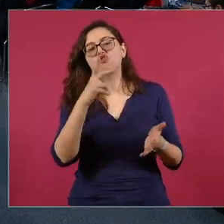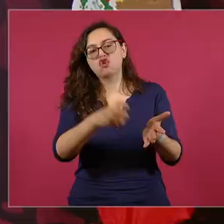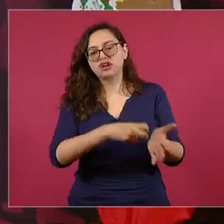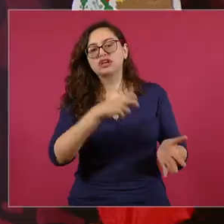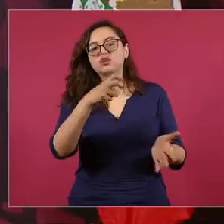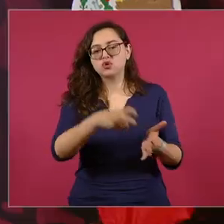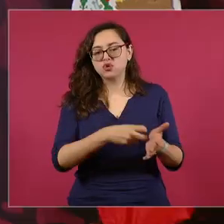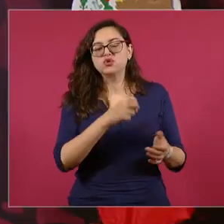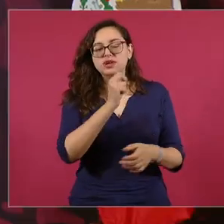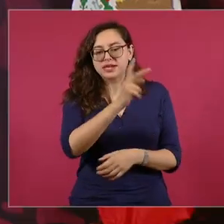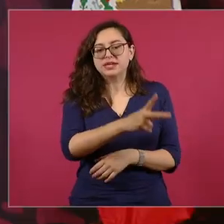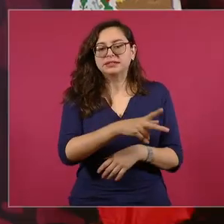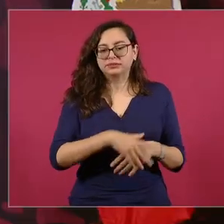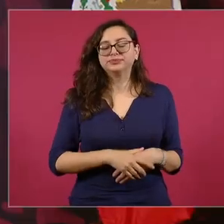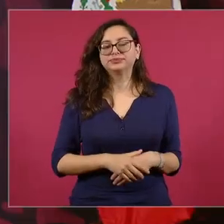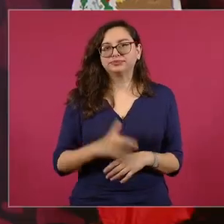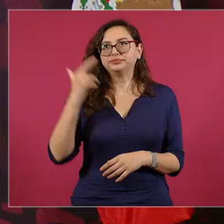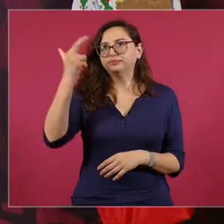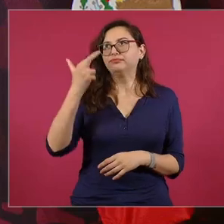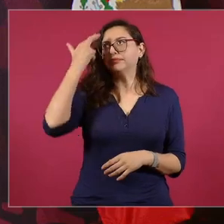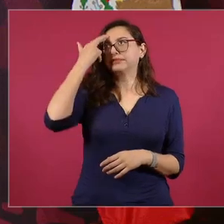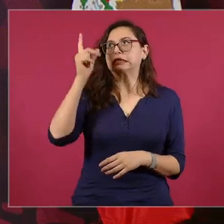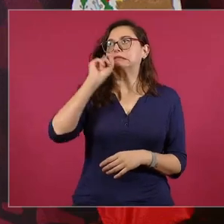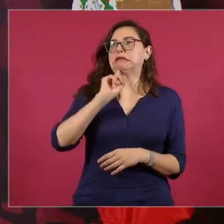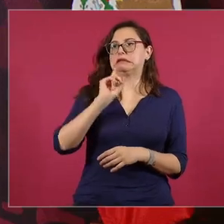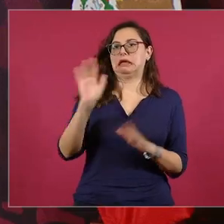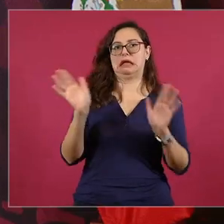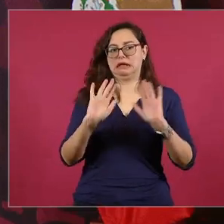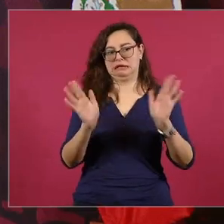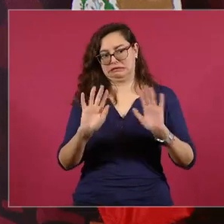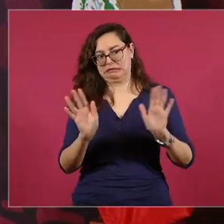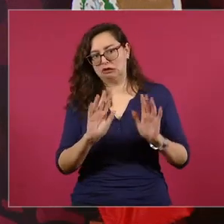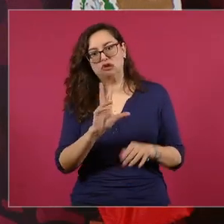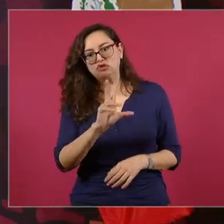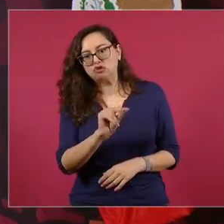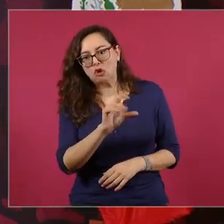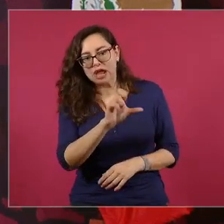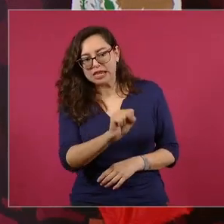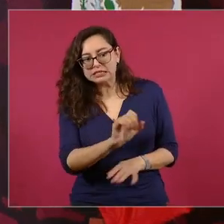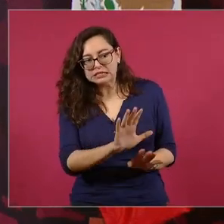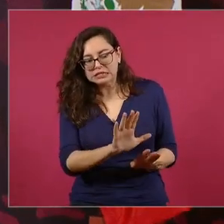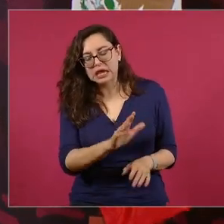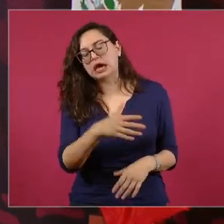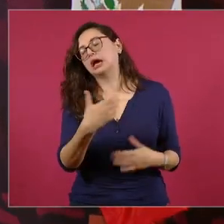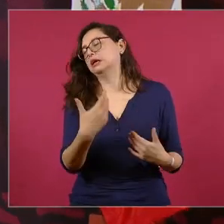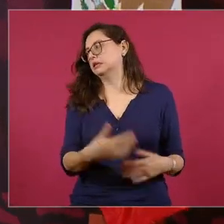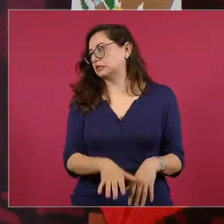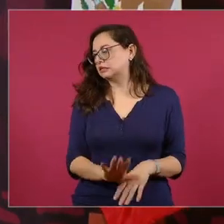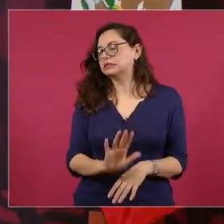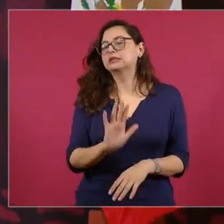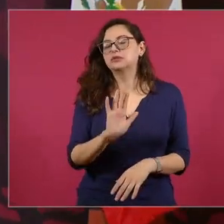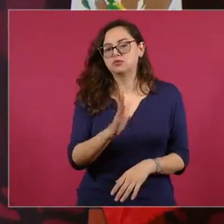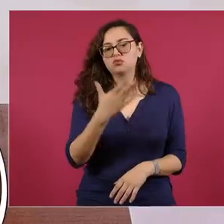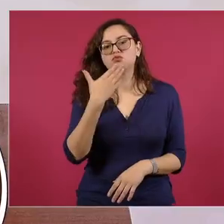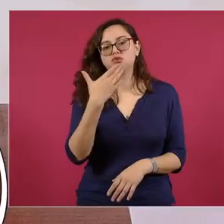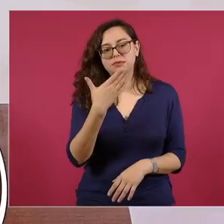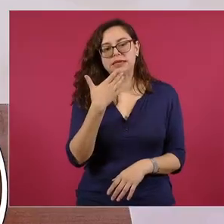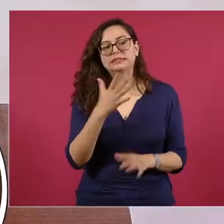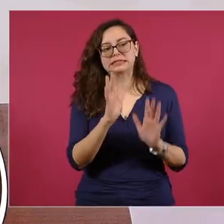lo de monarquía estaba más distante